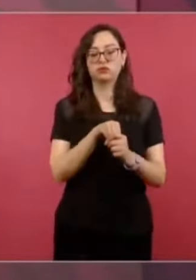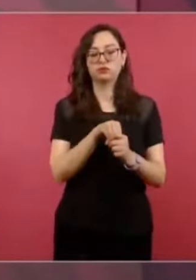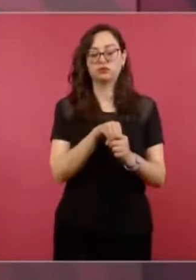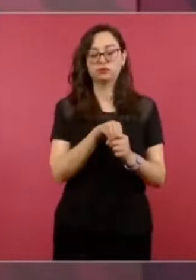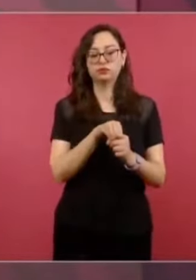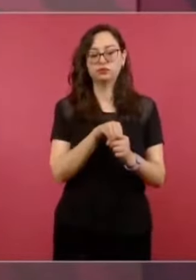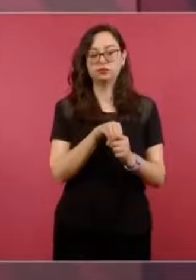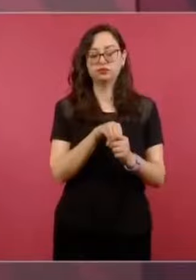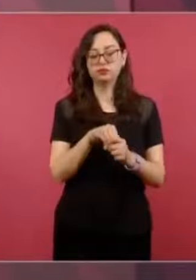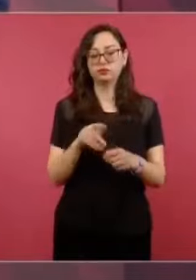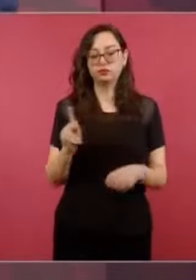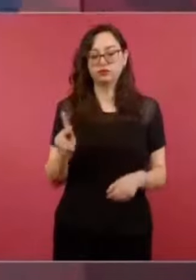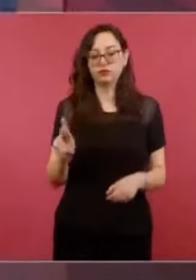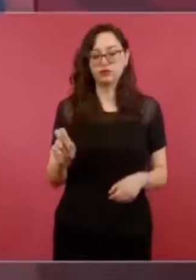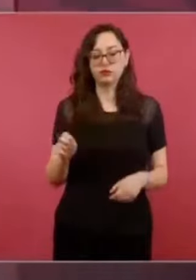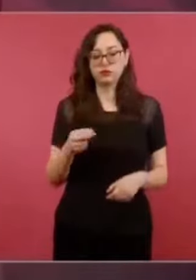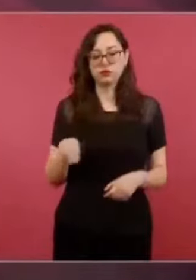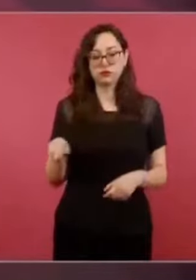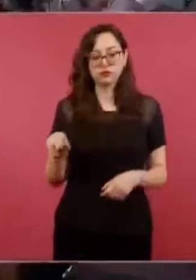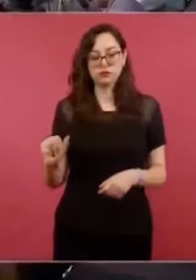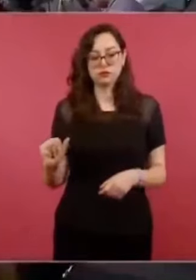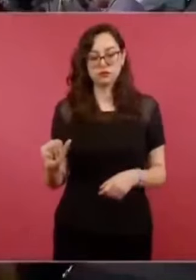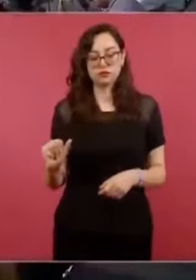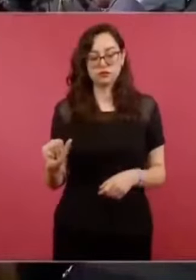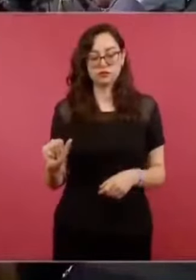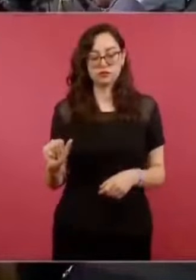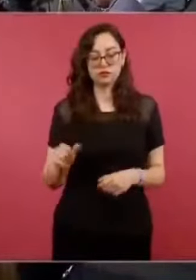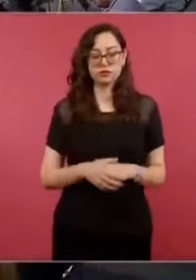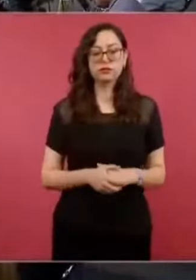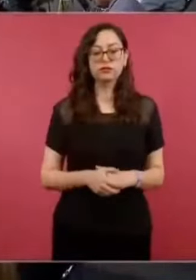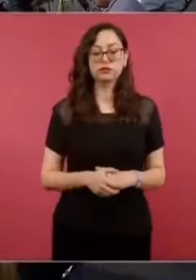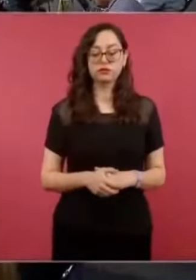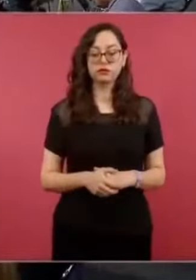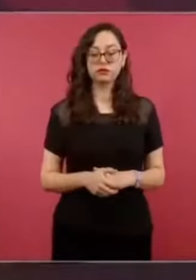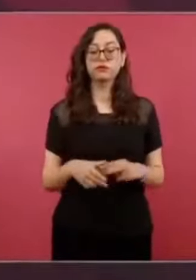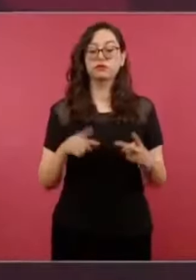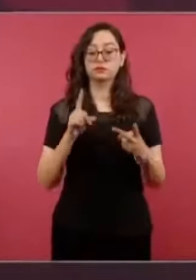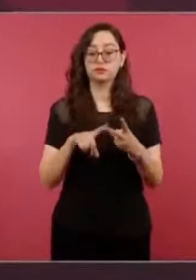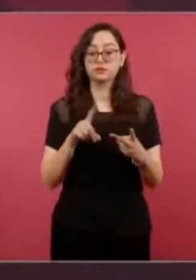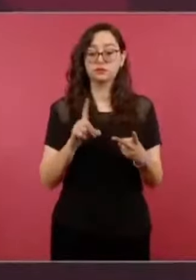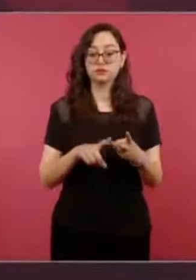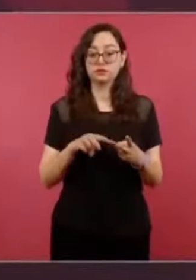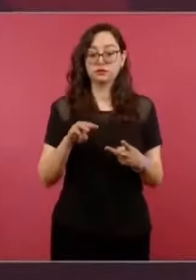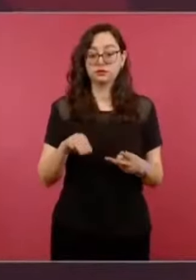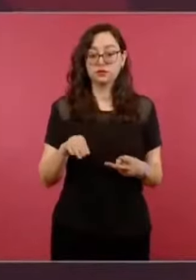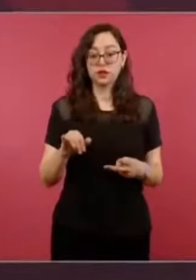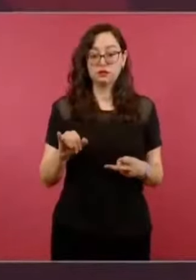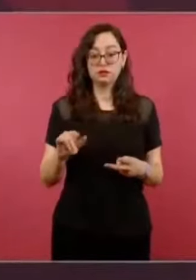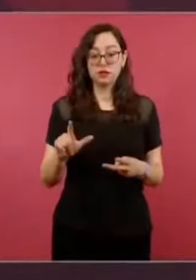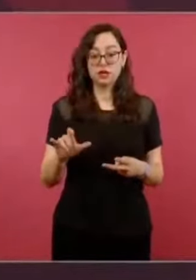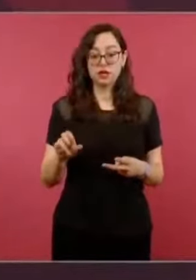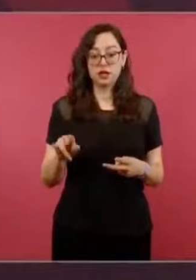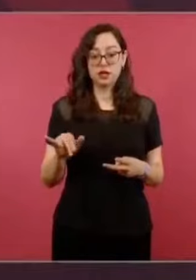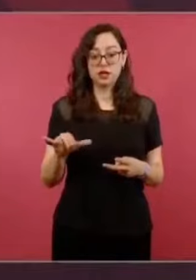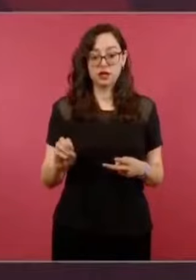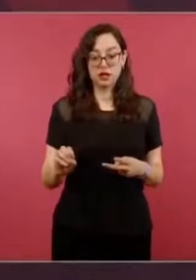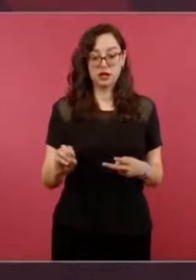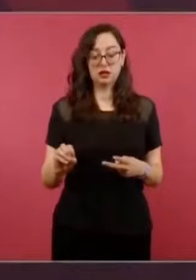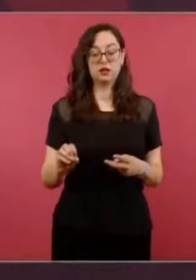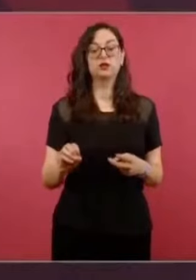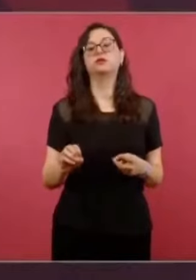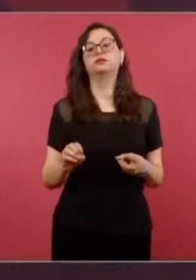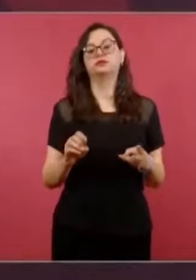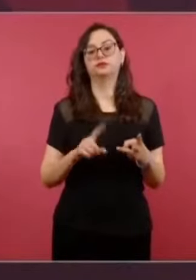Pero no sólo Televisa, Milenio, Ciro